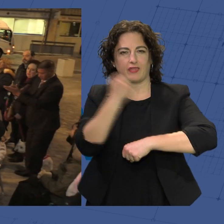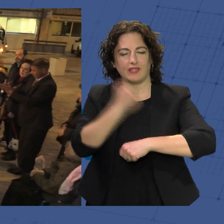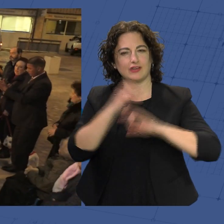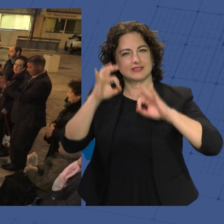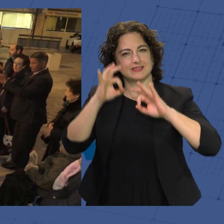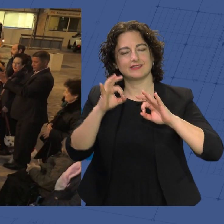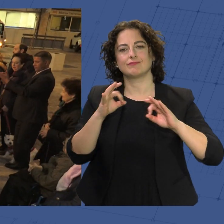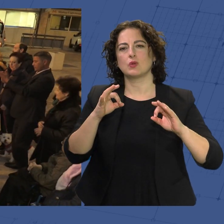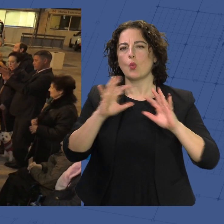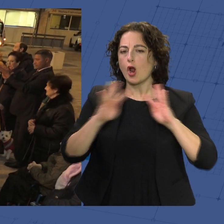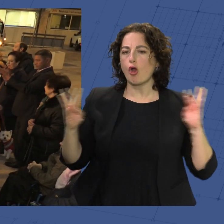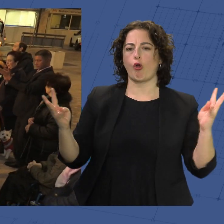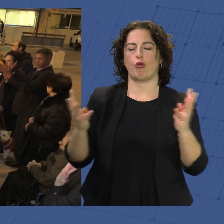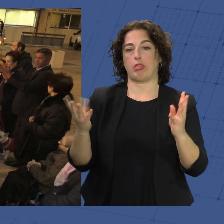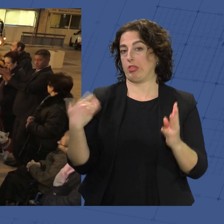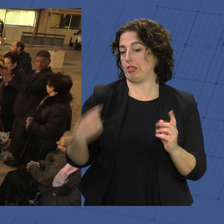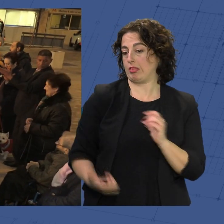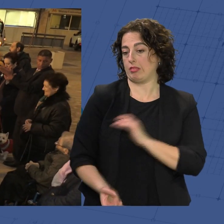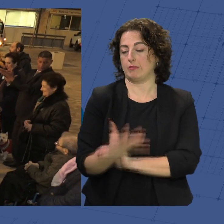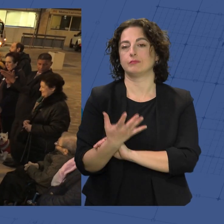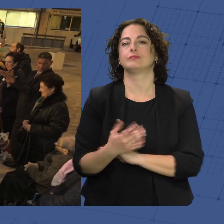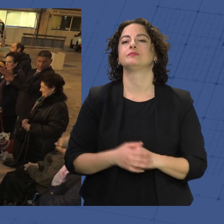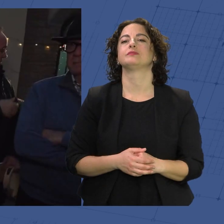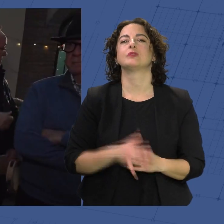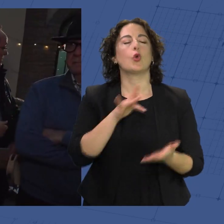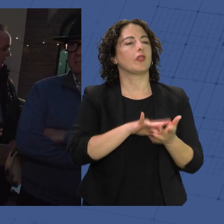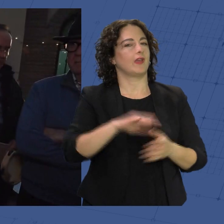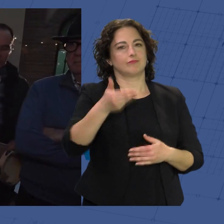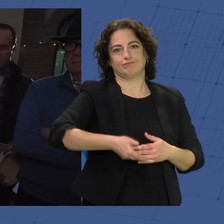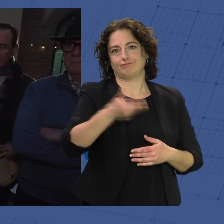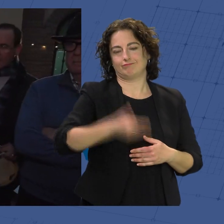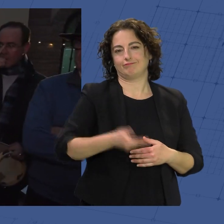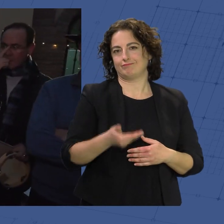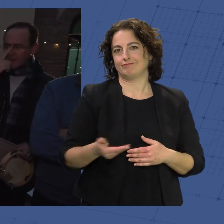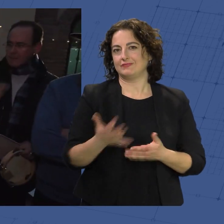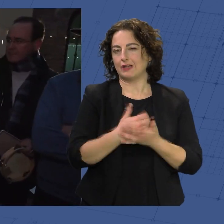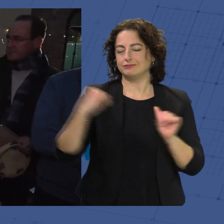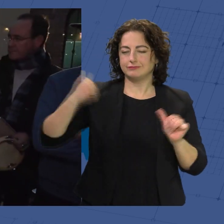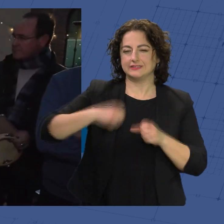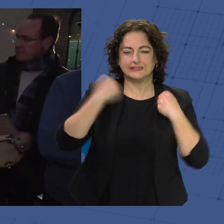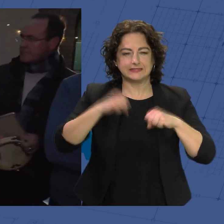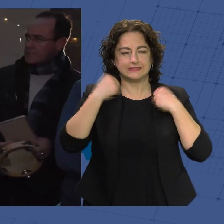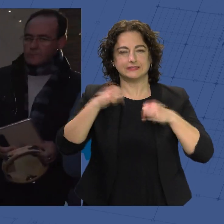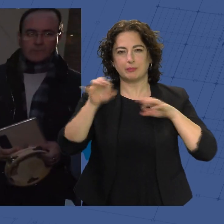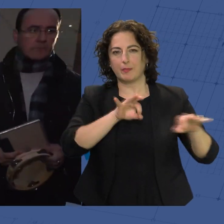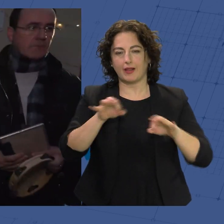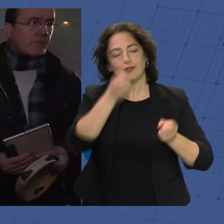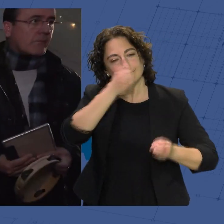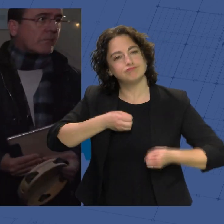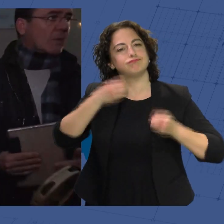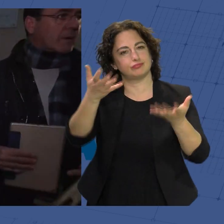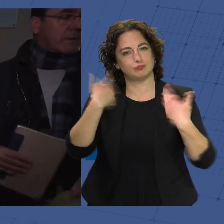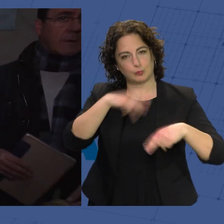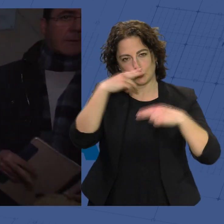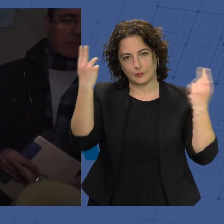la mano de un coro que acaba de nacer. Pero hoy ya es el día fundamental, el día que ya todo lo que hemos ensayado y lo que hemos preparado pues lo vamos a poner en escena.